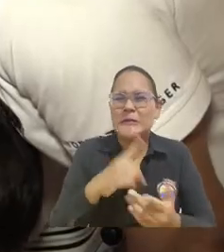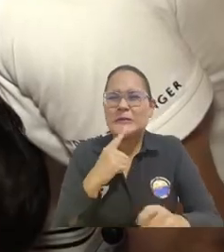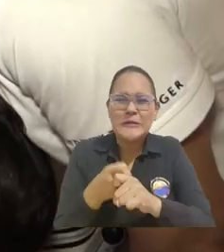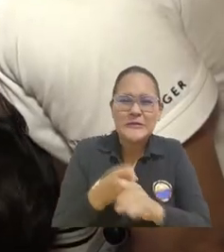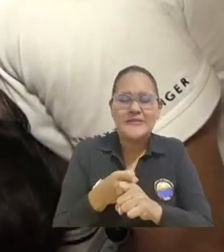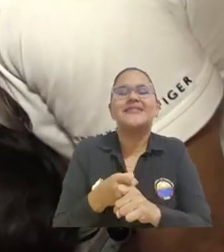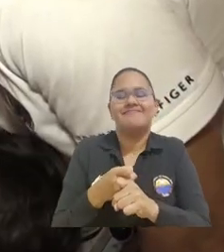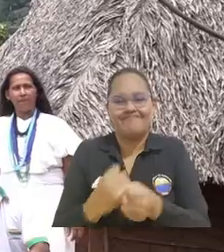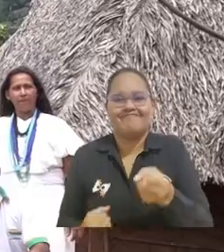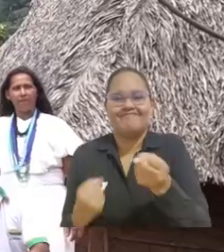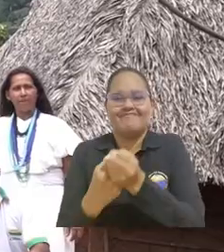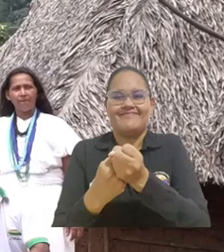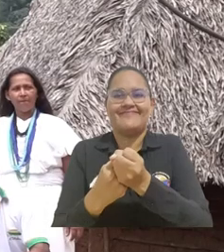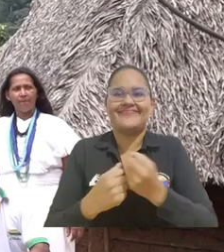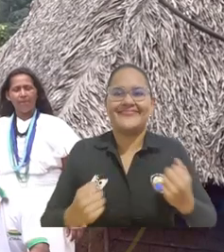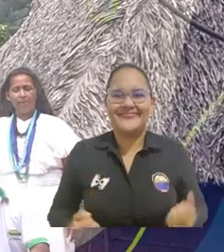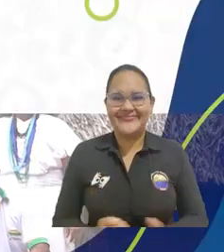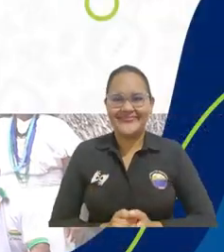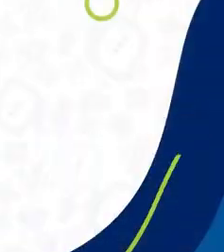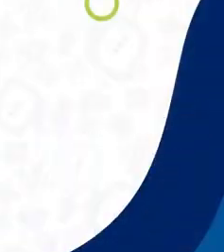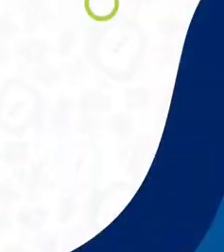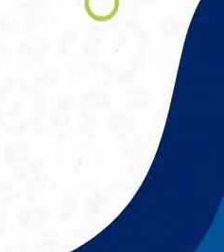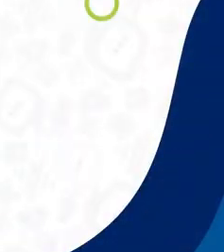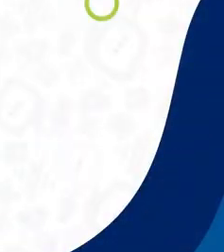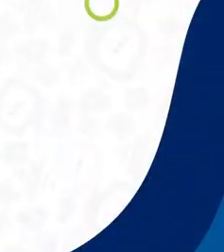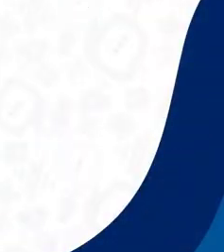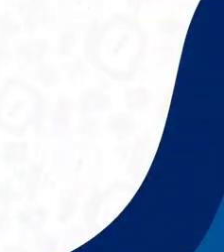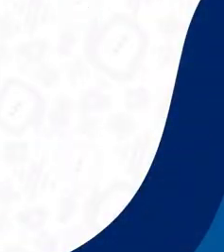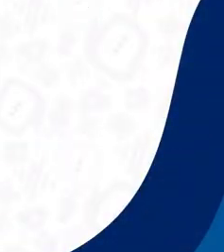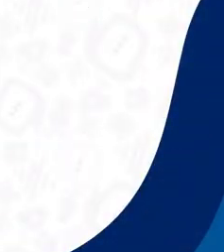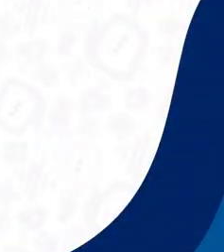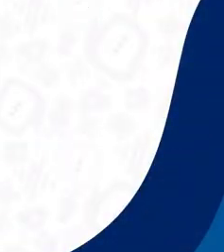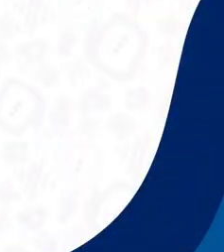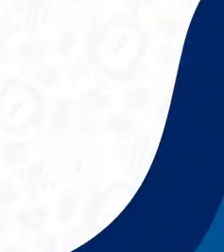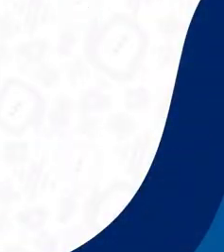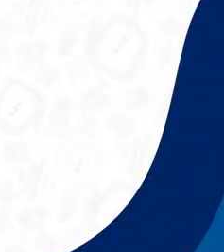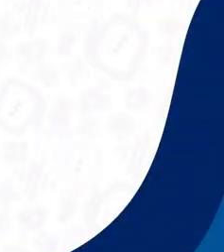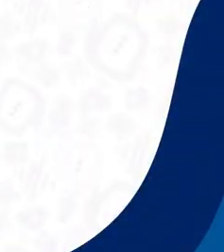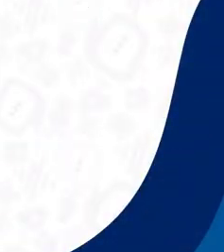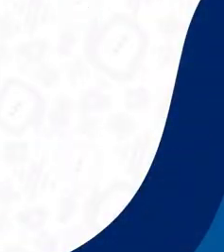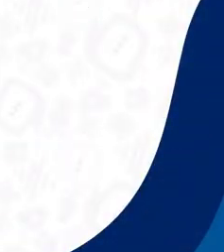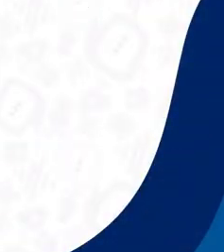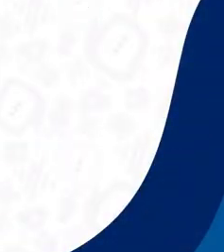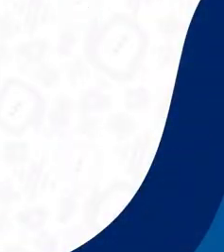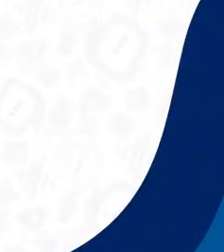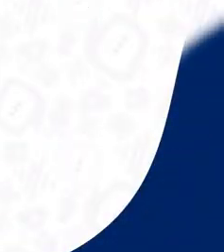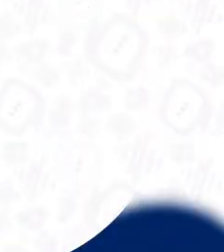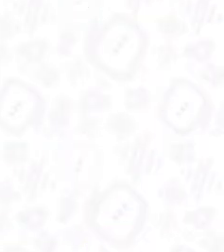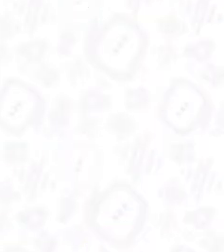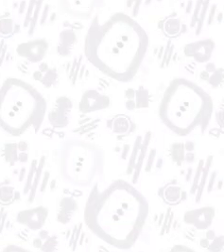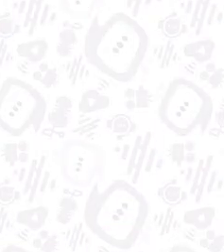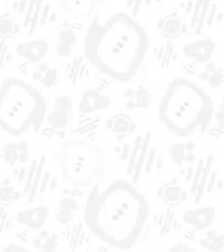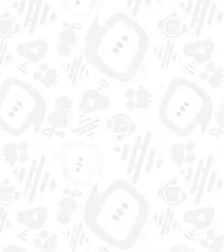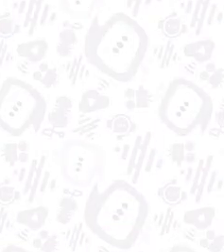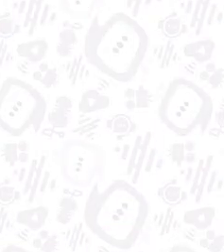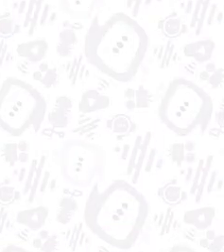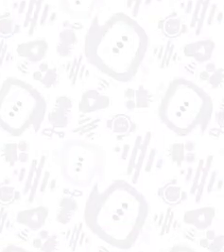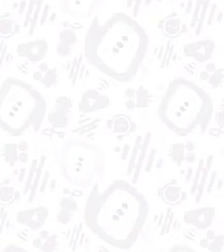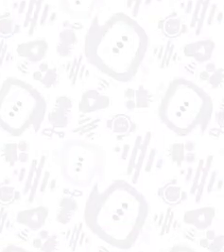vulnerabilidad social y económica. Universidad del Magdalena. Aún más incluyente e innovadora.